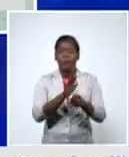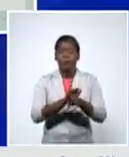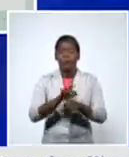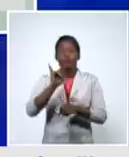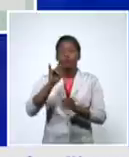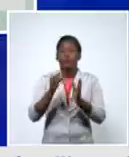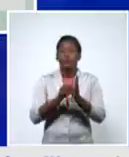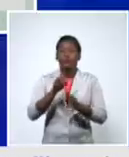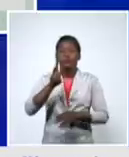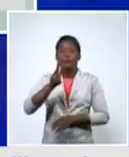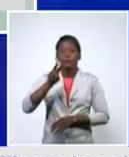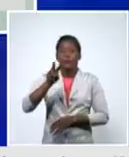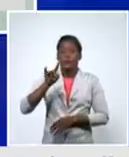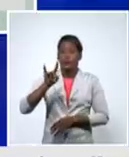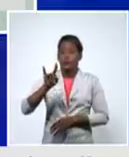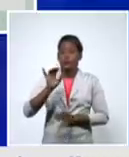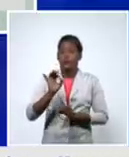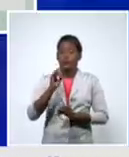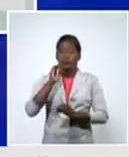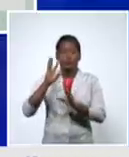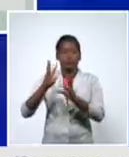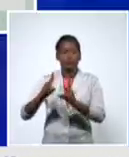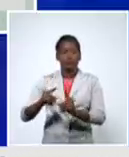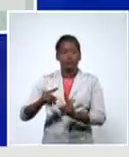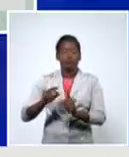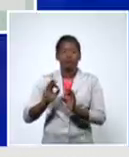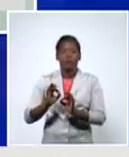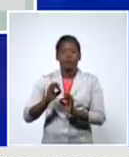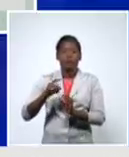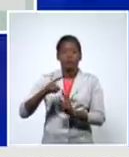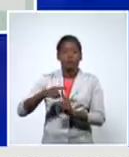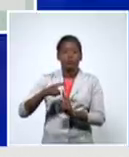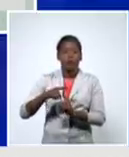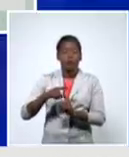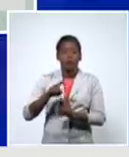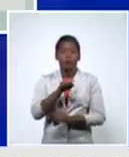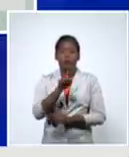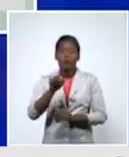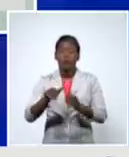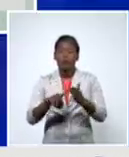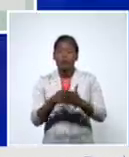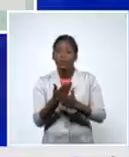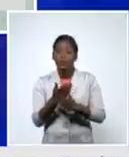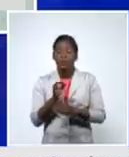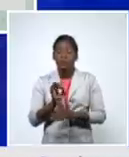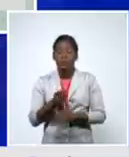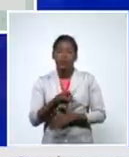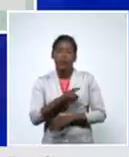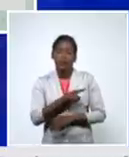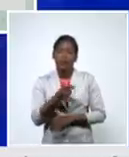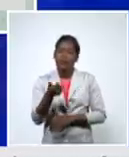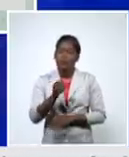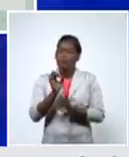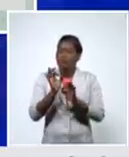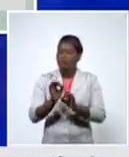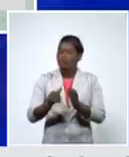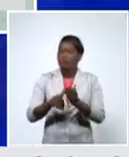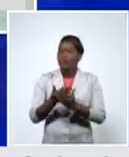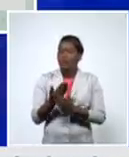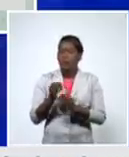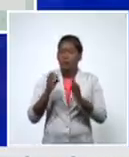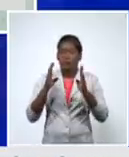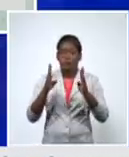en estos 11 días pudiéramos decir o en estos 10 días primeros del año